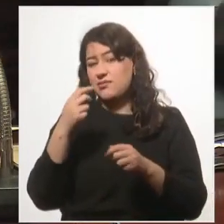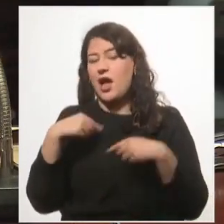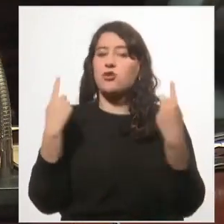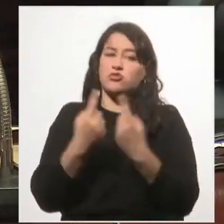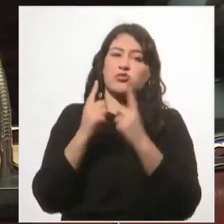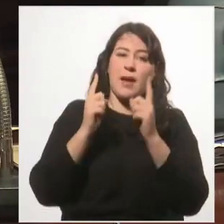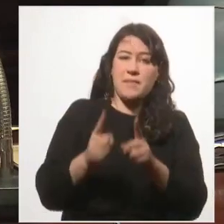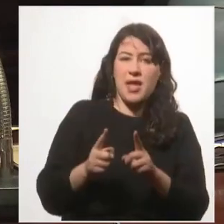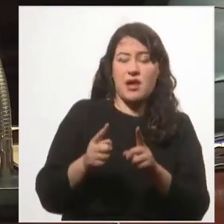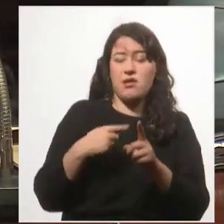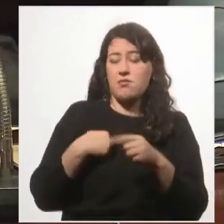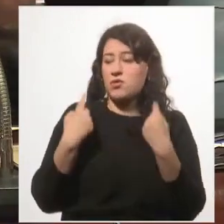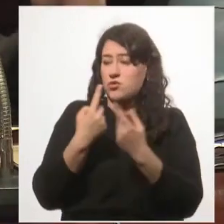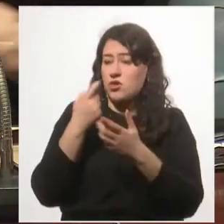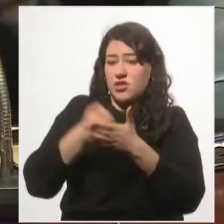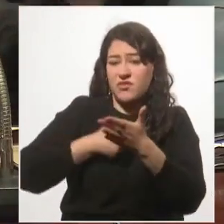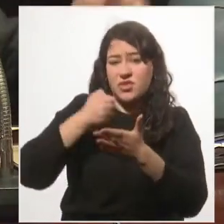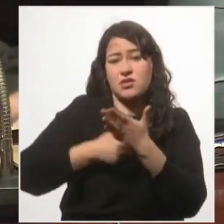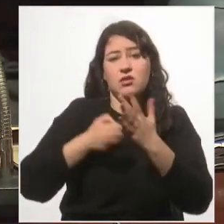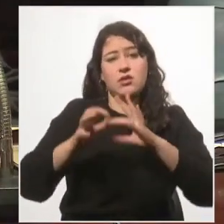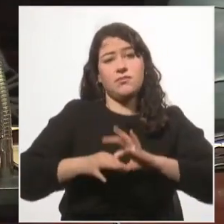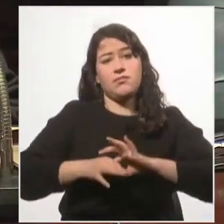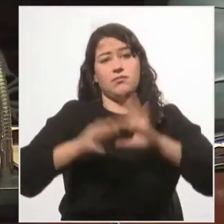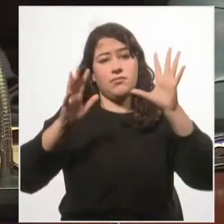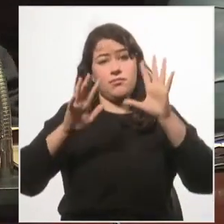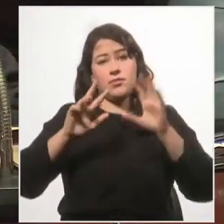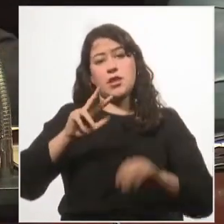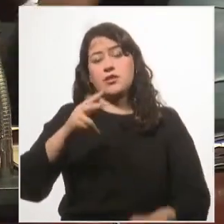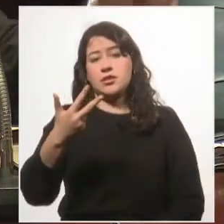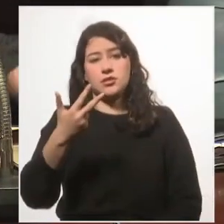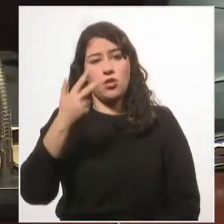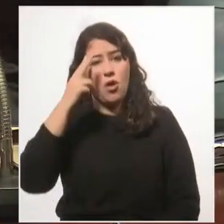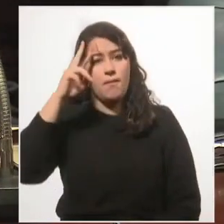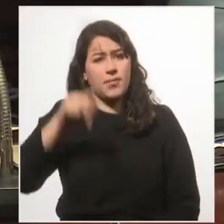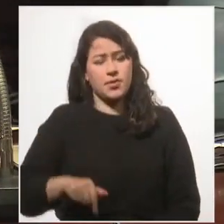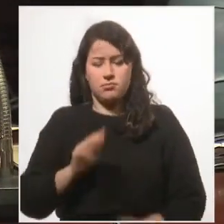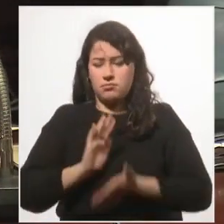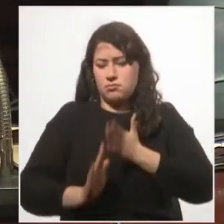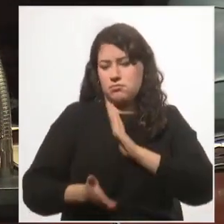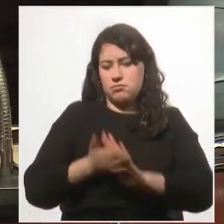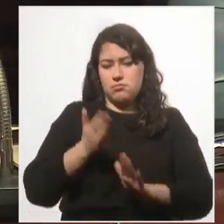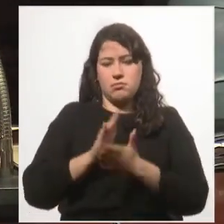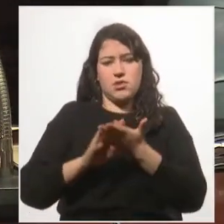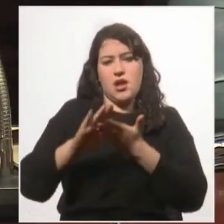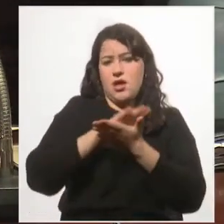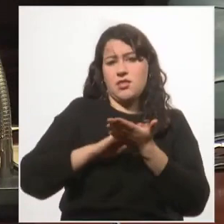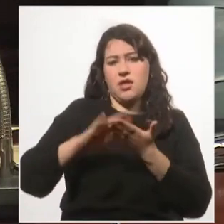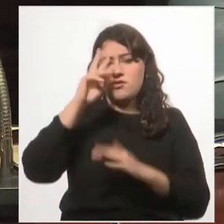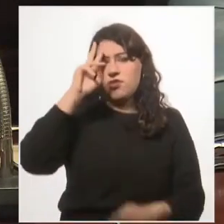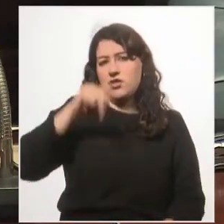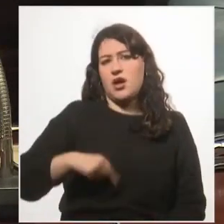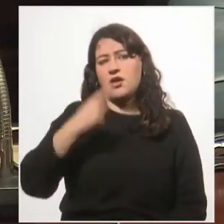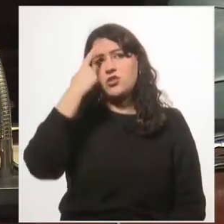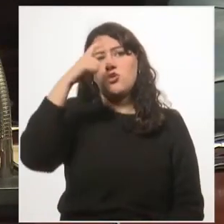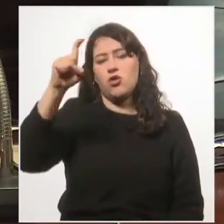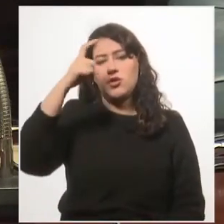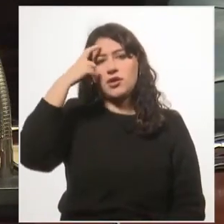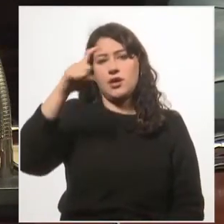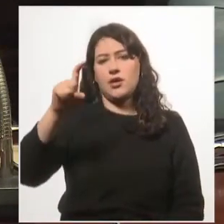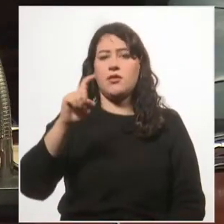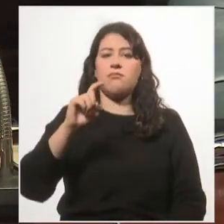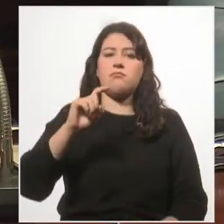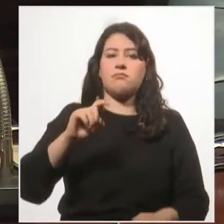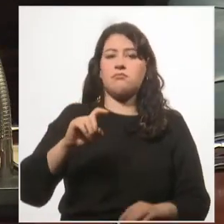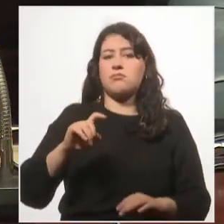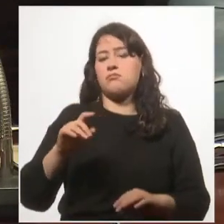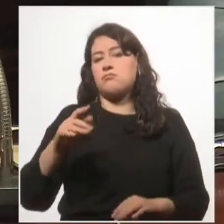por defender la independencia y la tercera posición, ajeno a cualquier posicionamiento ideológico de derecha